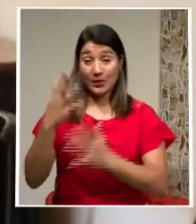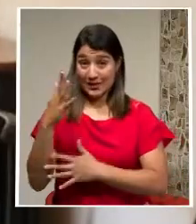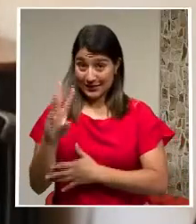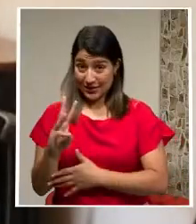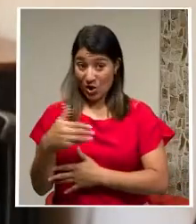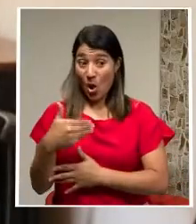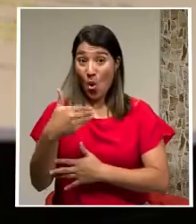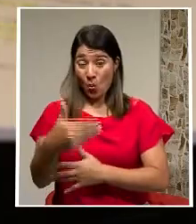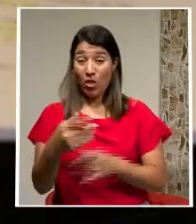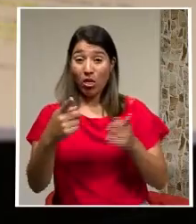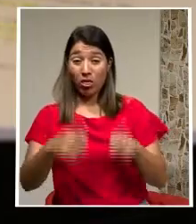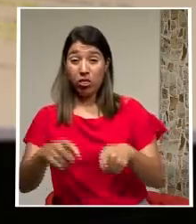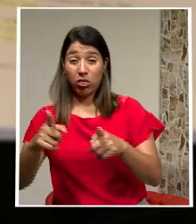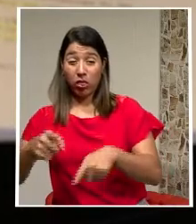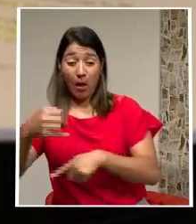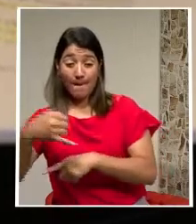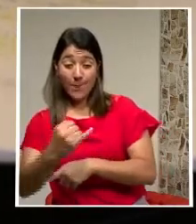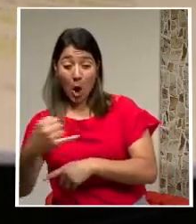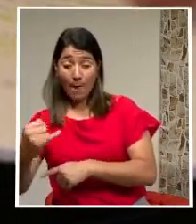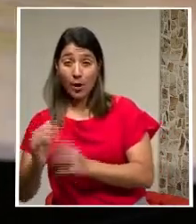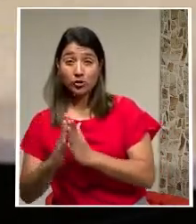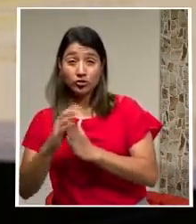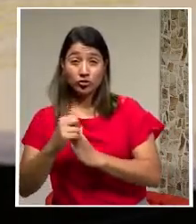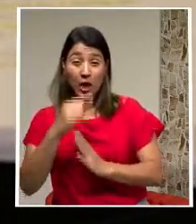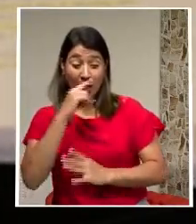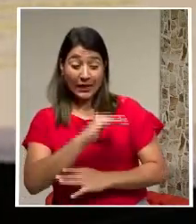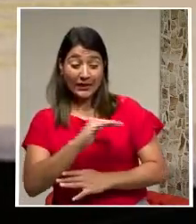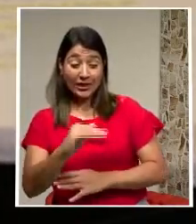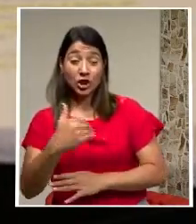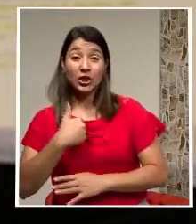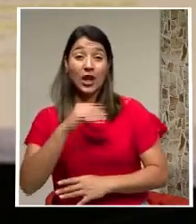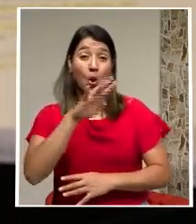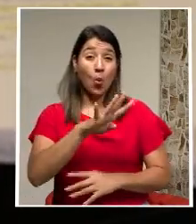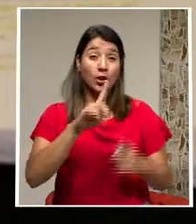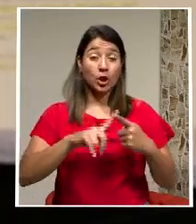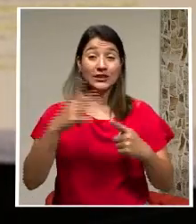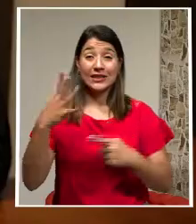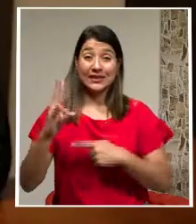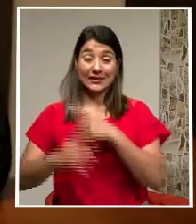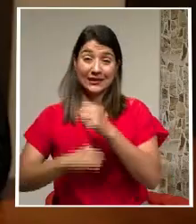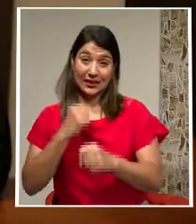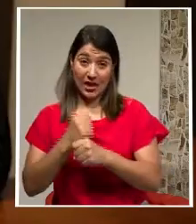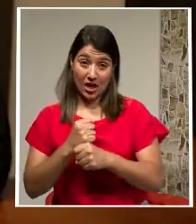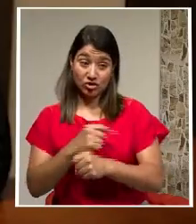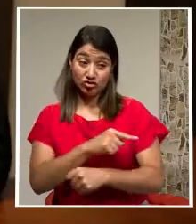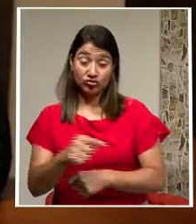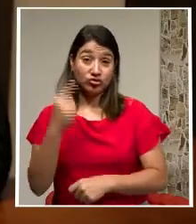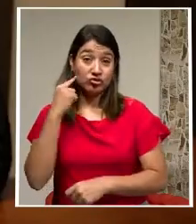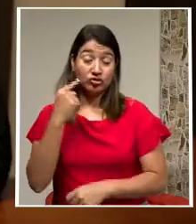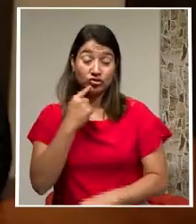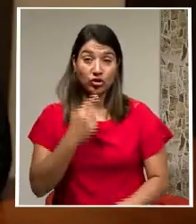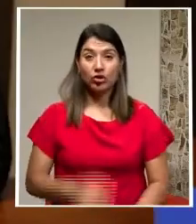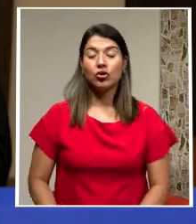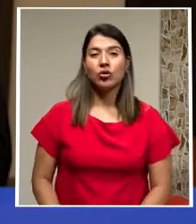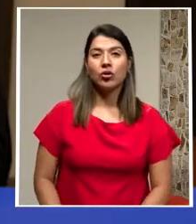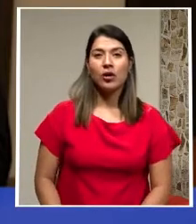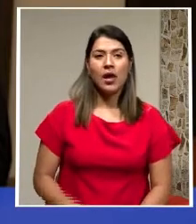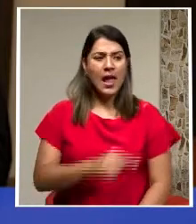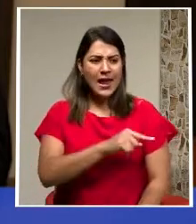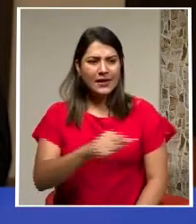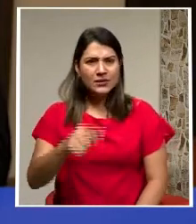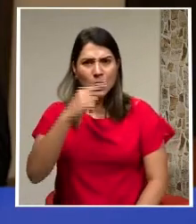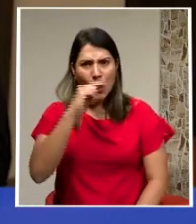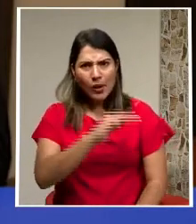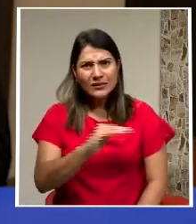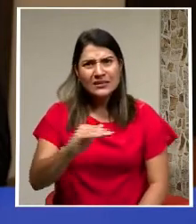ocurrieron Los abusos Y violaciones De niños De entre 4 y 17 años Estamos hablando De niños y niñas Adolescentes Que